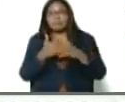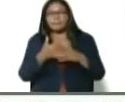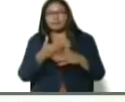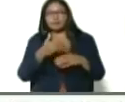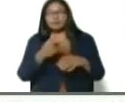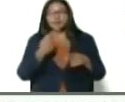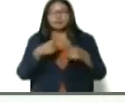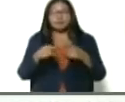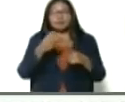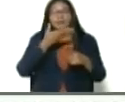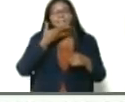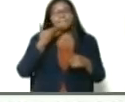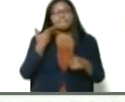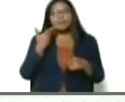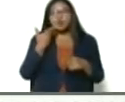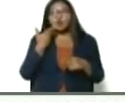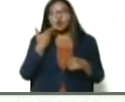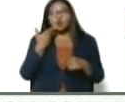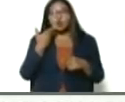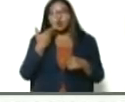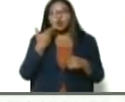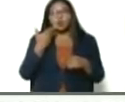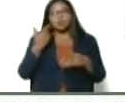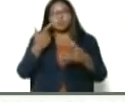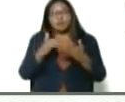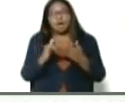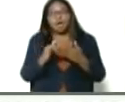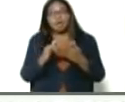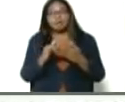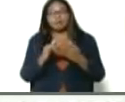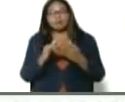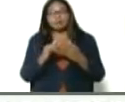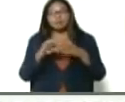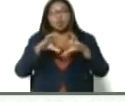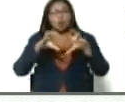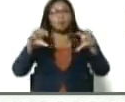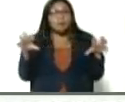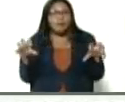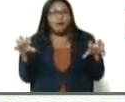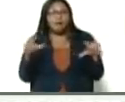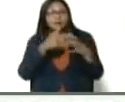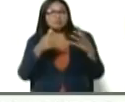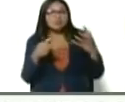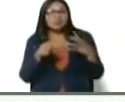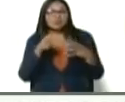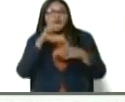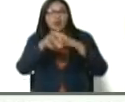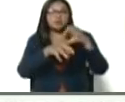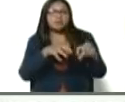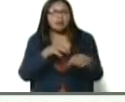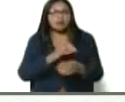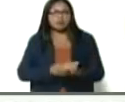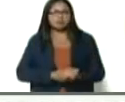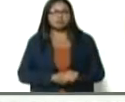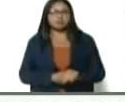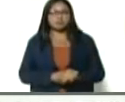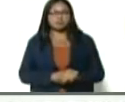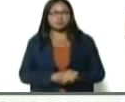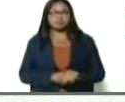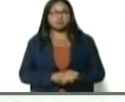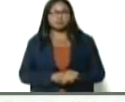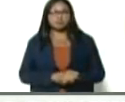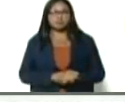genética en caprino y ovino del continente. Así que, este anteproyecto, presidente, presentado por los productores para